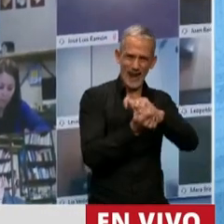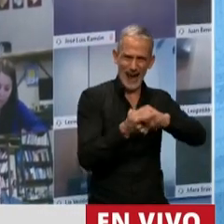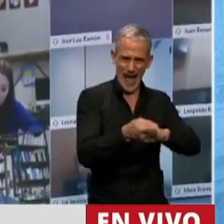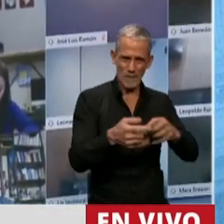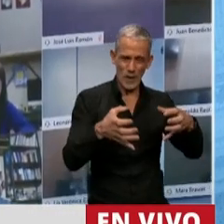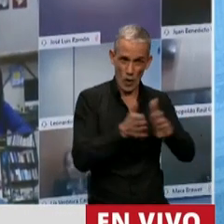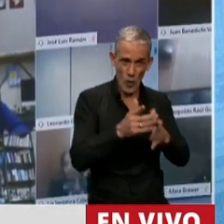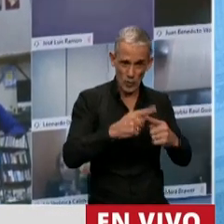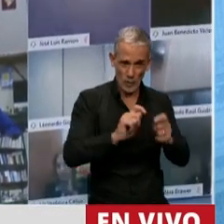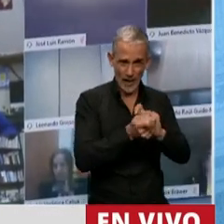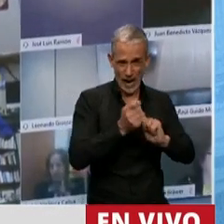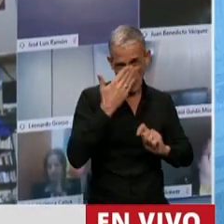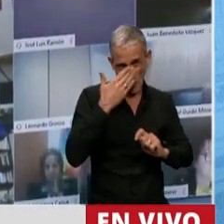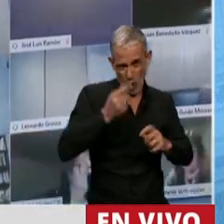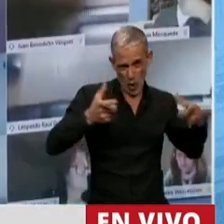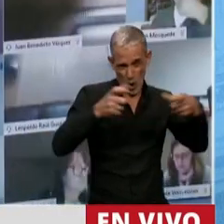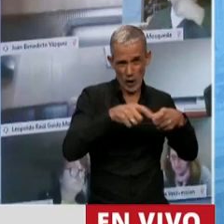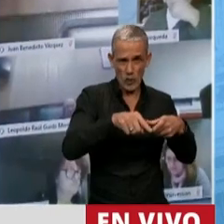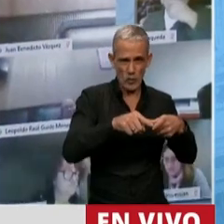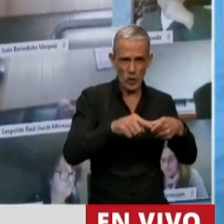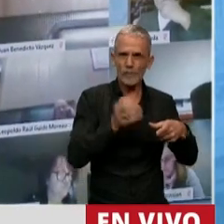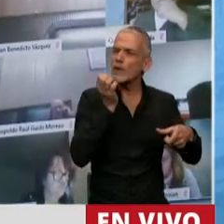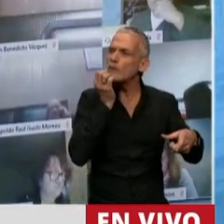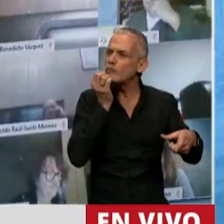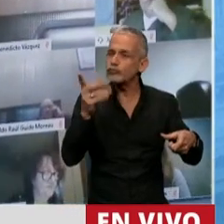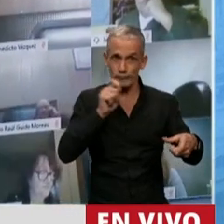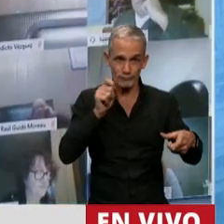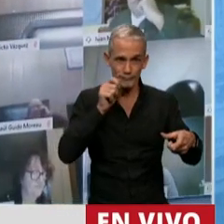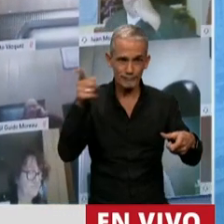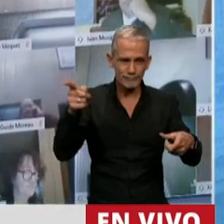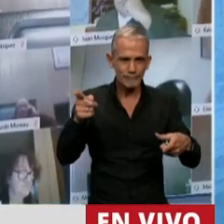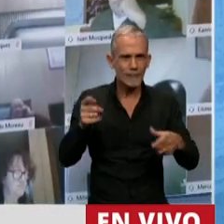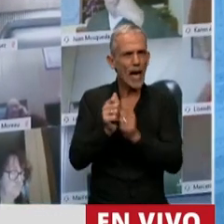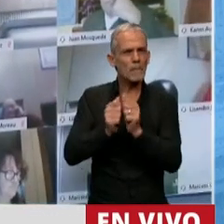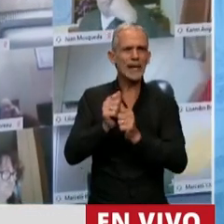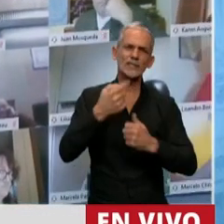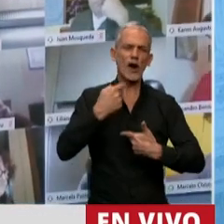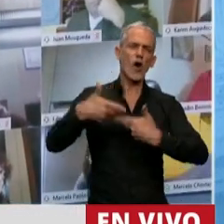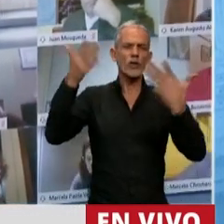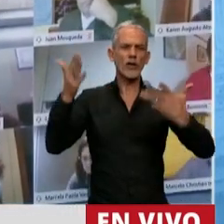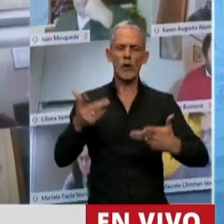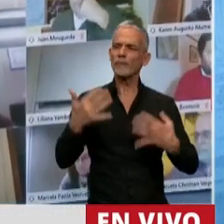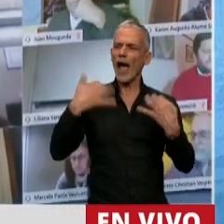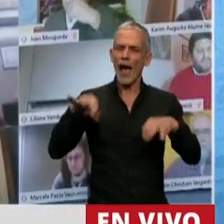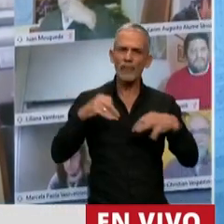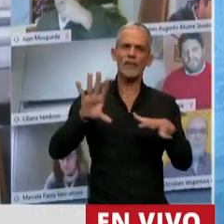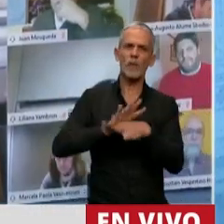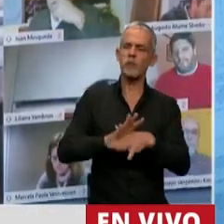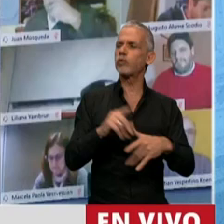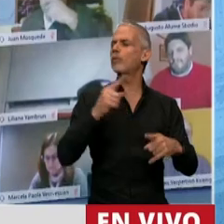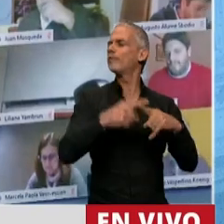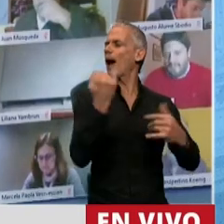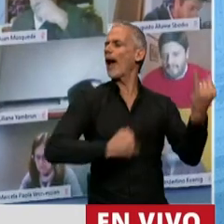por el Cambio de Córdoba, hizo declaración uno de los empresarios y dijo corresponde que nos rindan